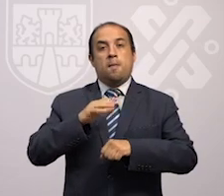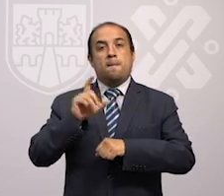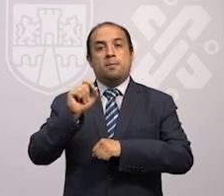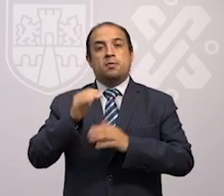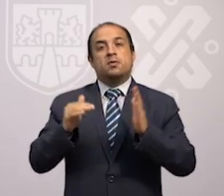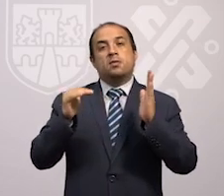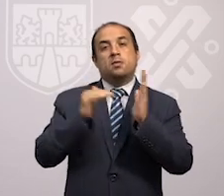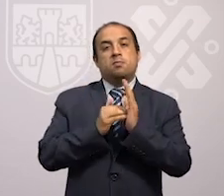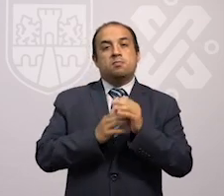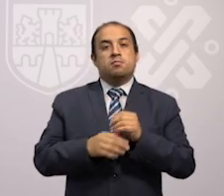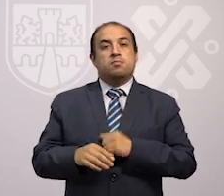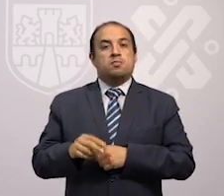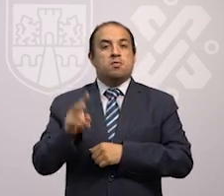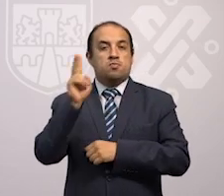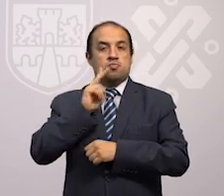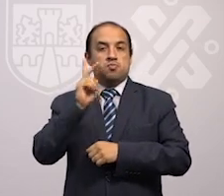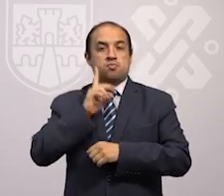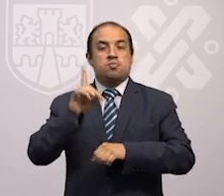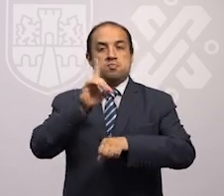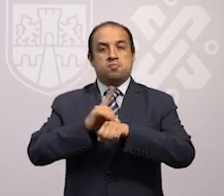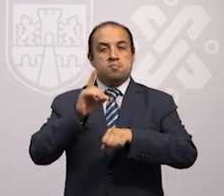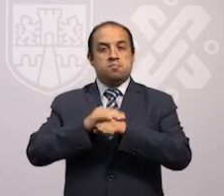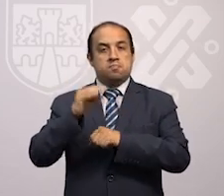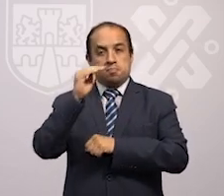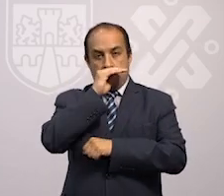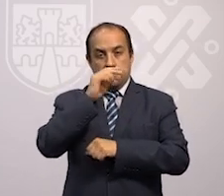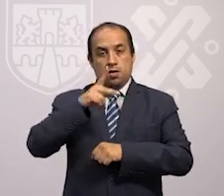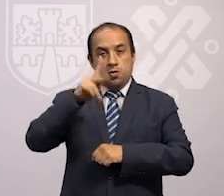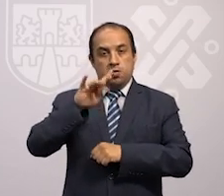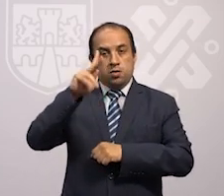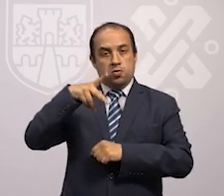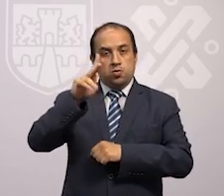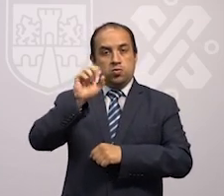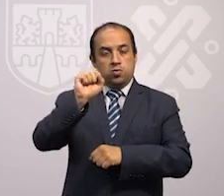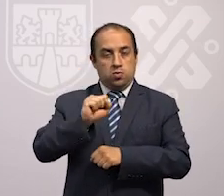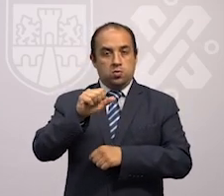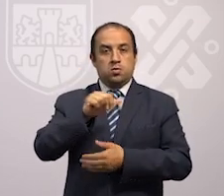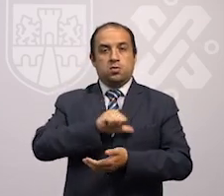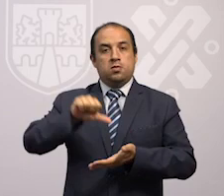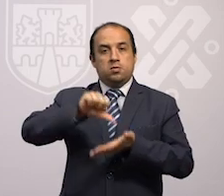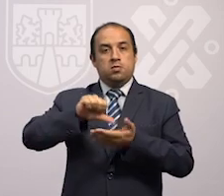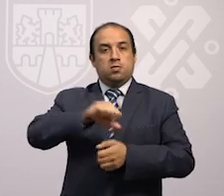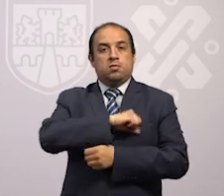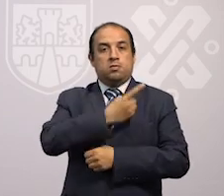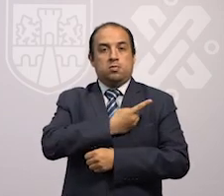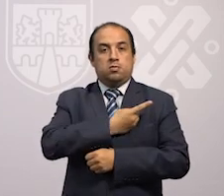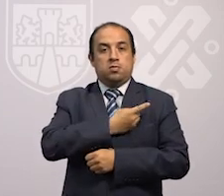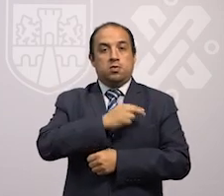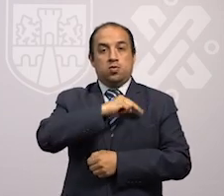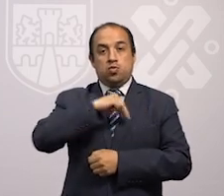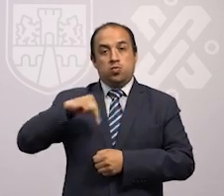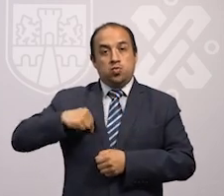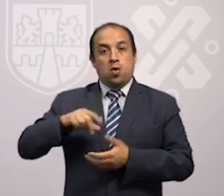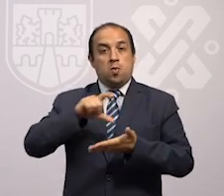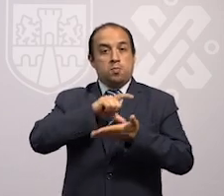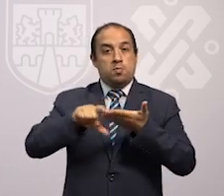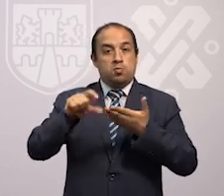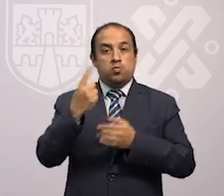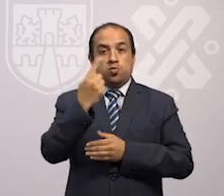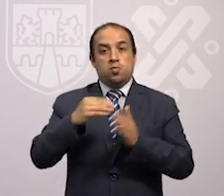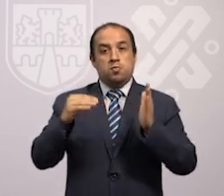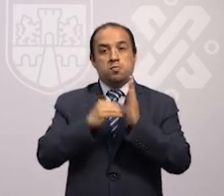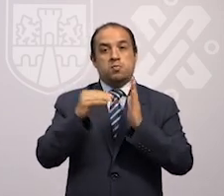20 mil pruebas diarias gratuitas en los kioscos y en los centros de salud. Estamos adquiriendo un millón de pruebas